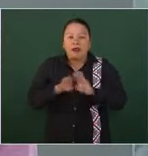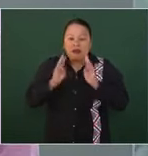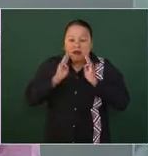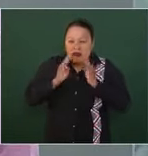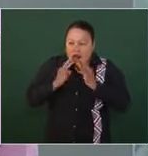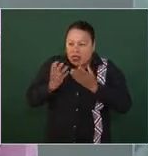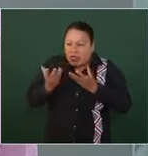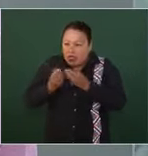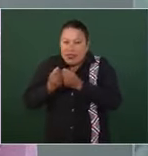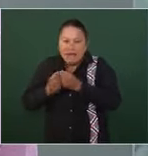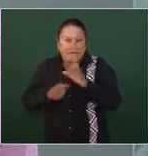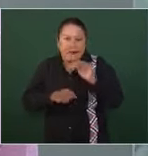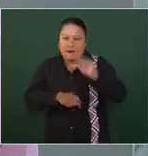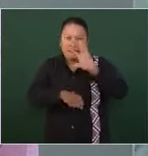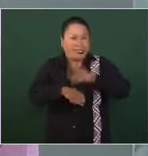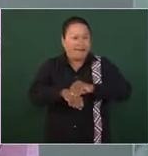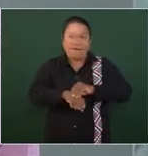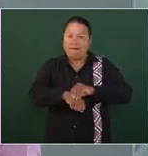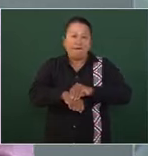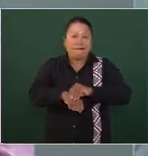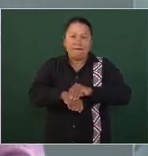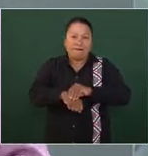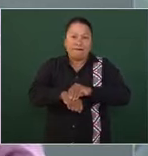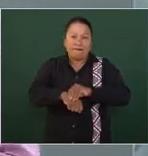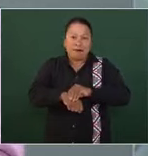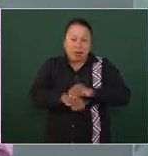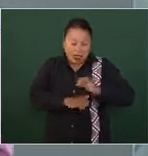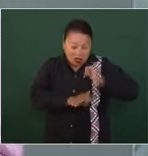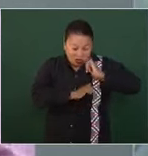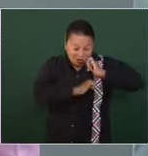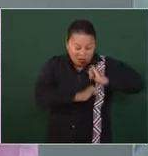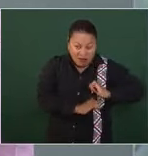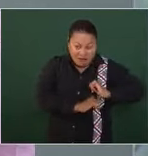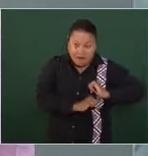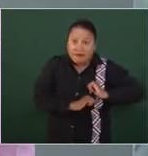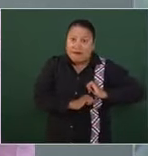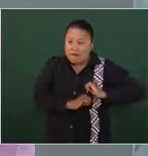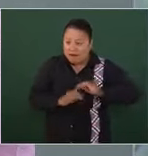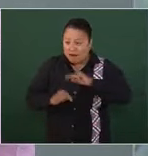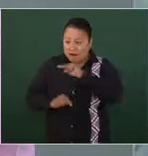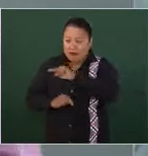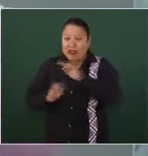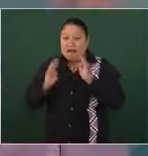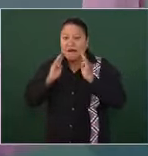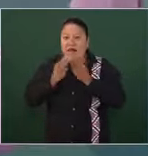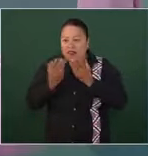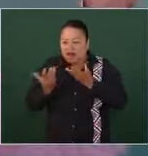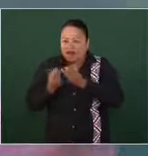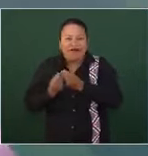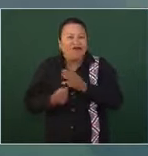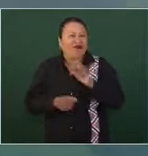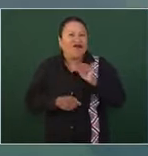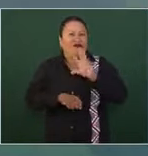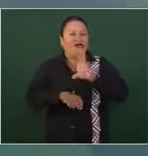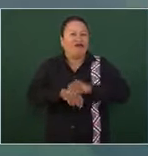delictuosa entre autoridades y delincuencia. Está bien